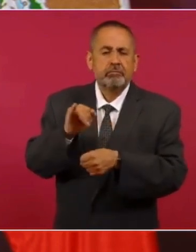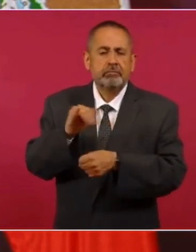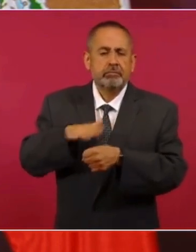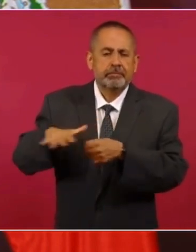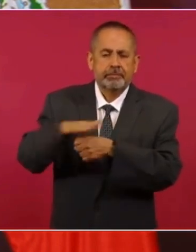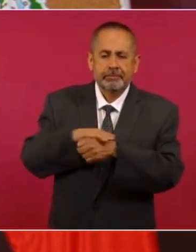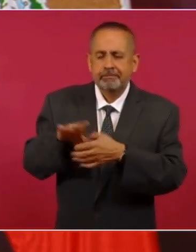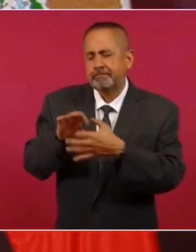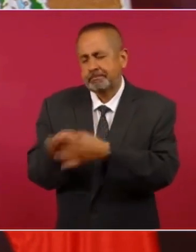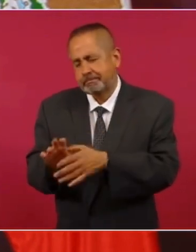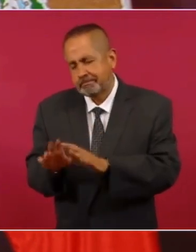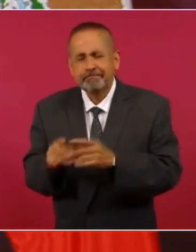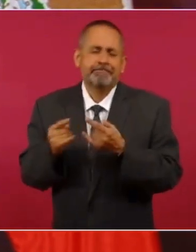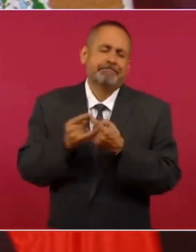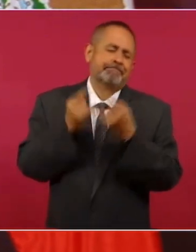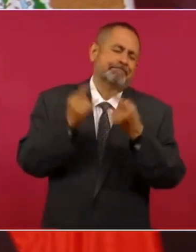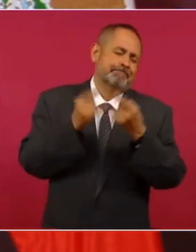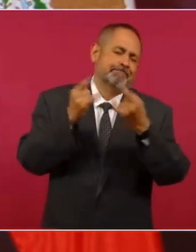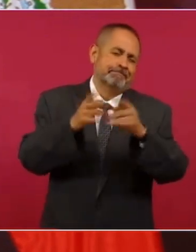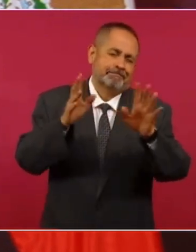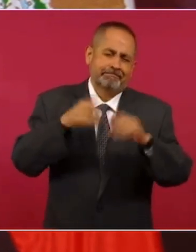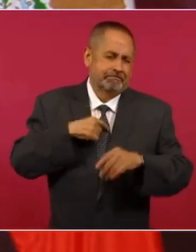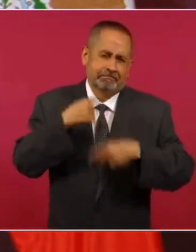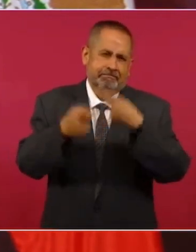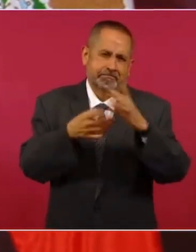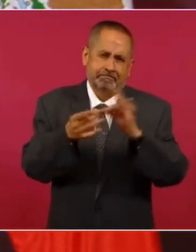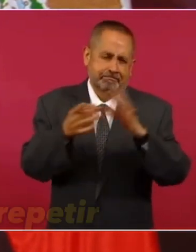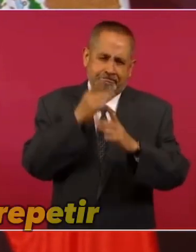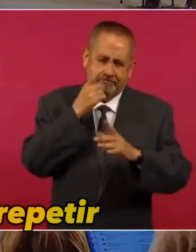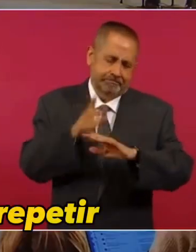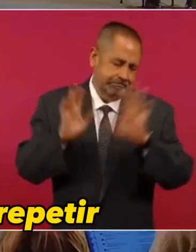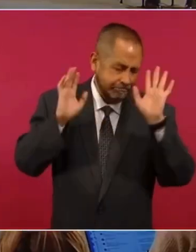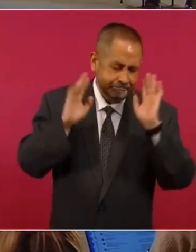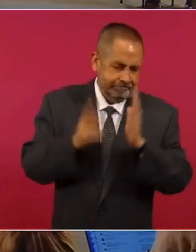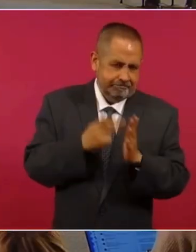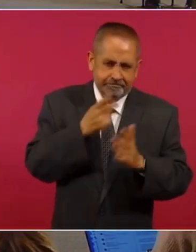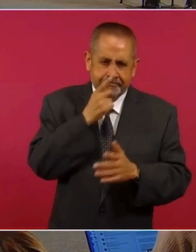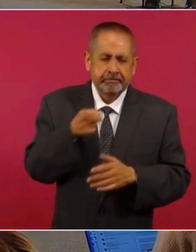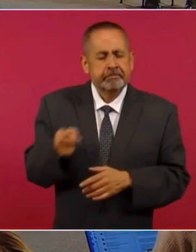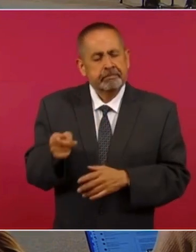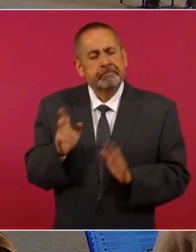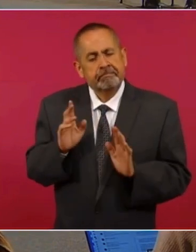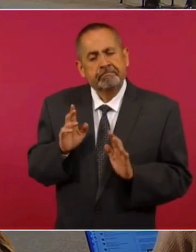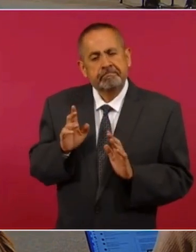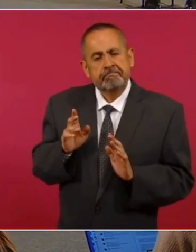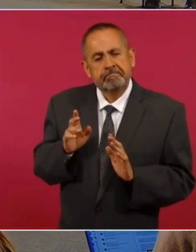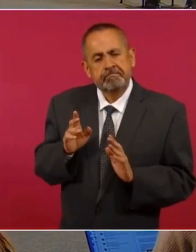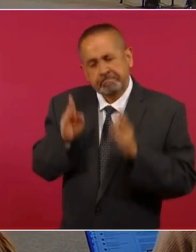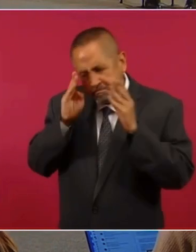Se cuentan historias, yo no voy aquí a repetir. Pero